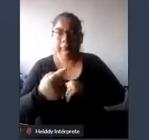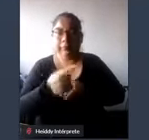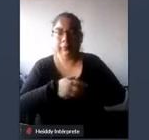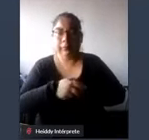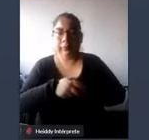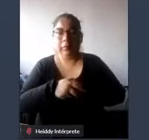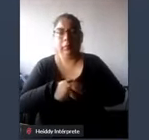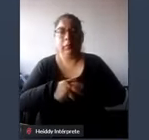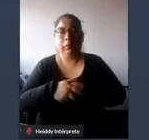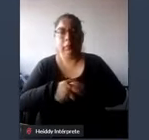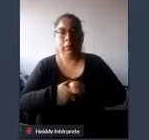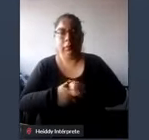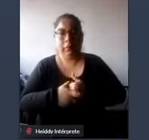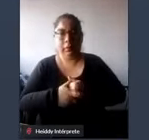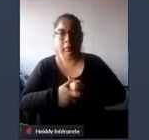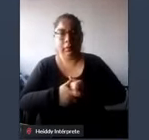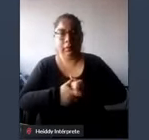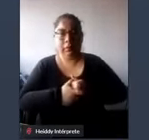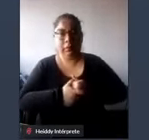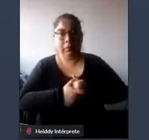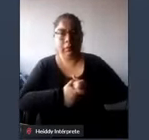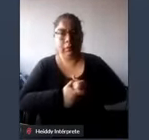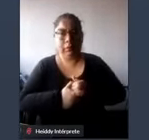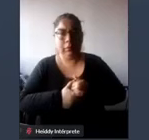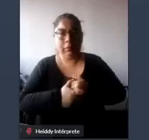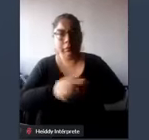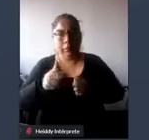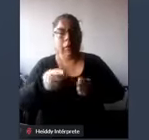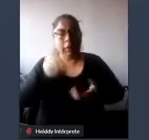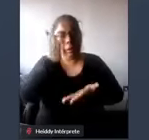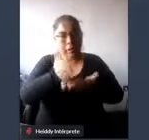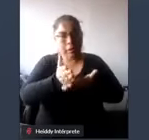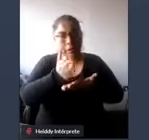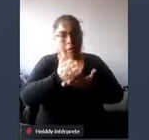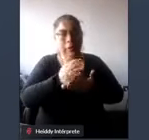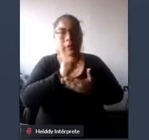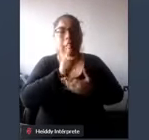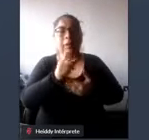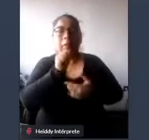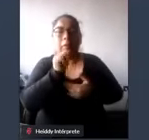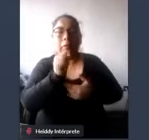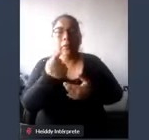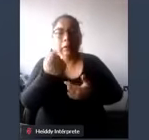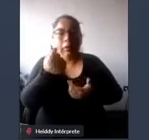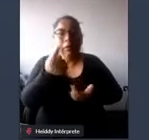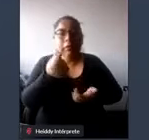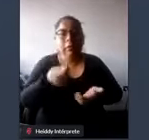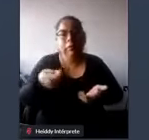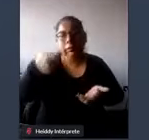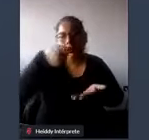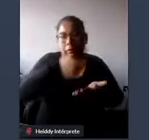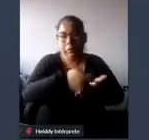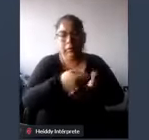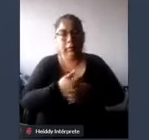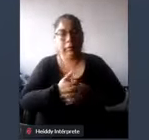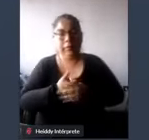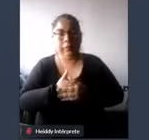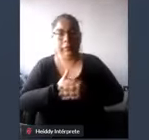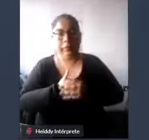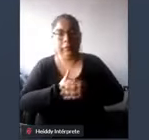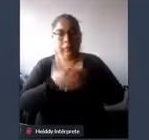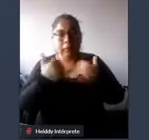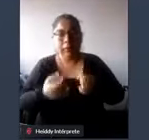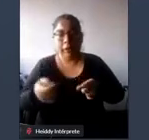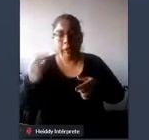el la cortapisa de la falta de recursos económicos y entonces se